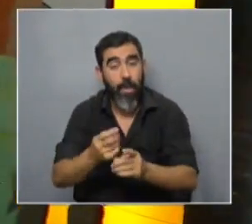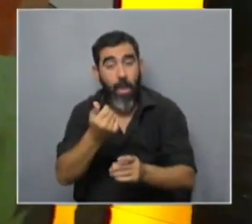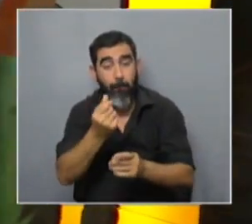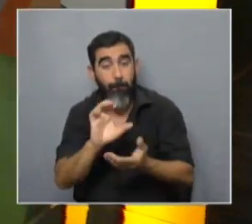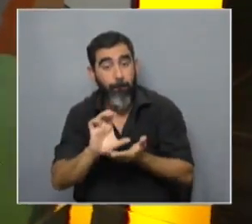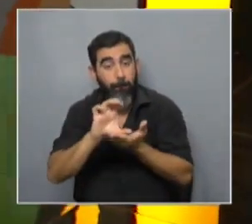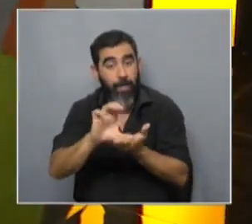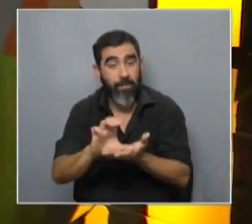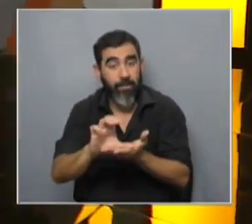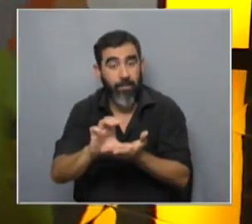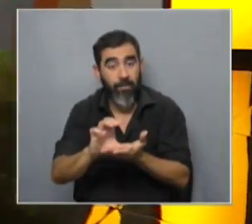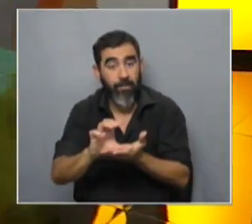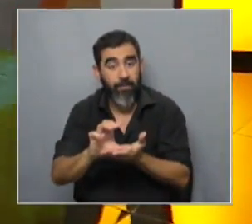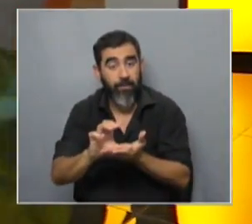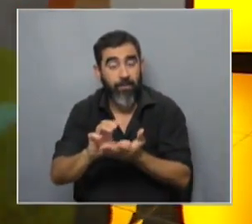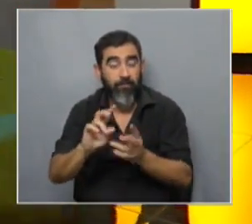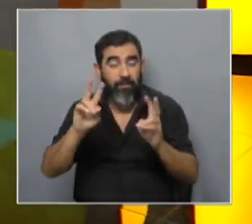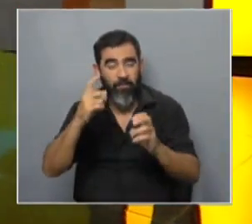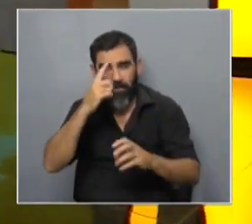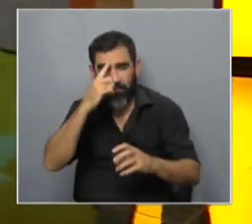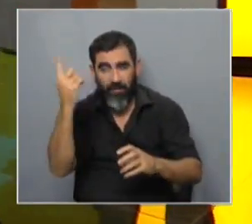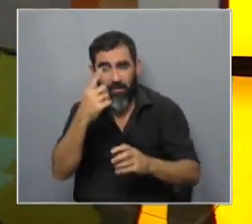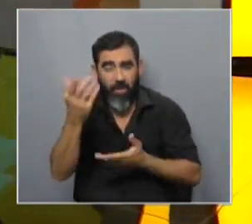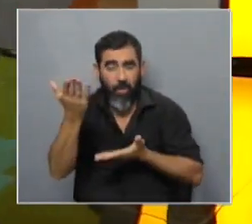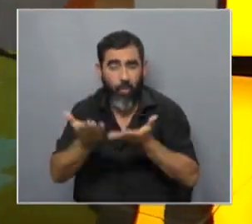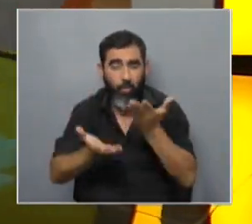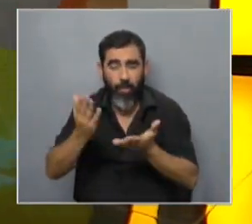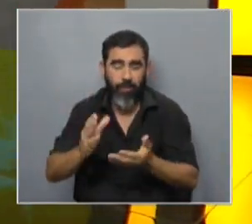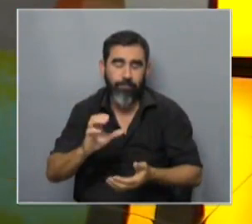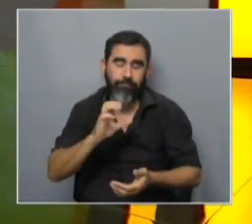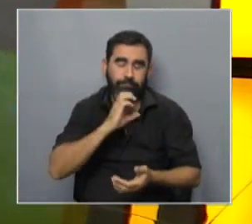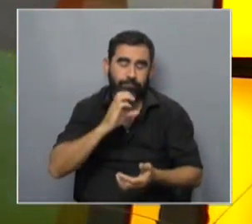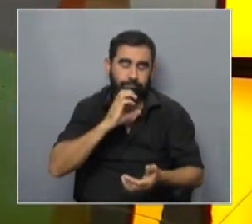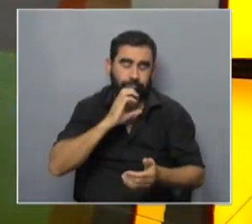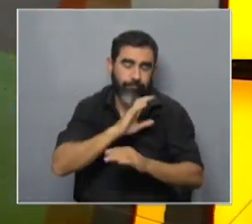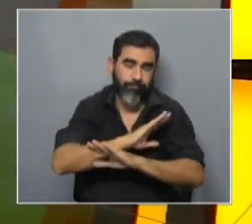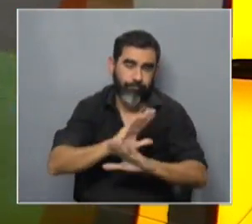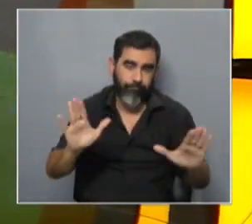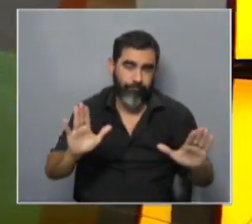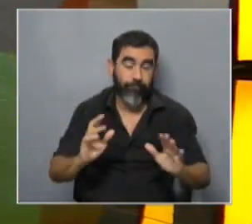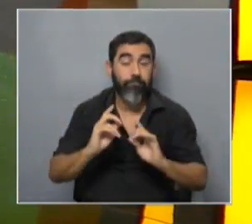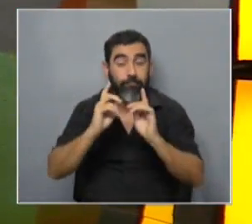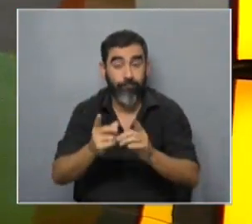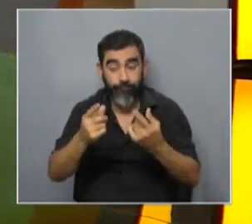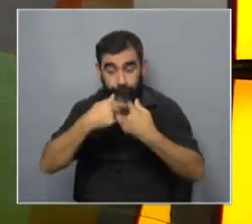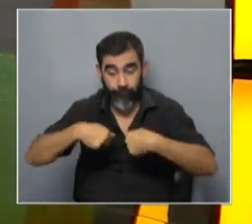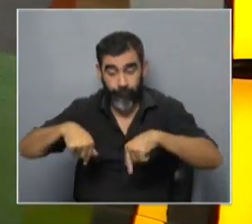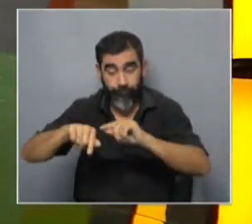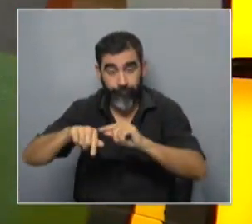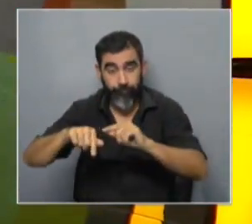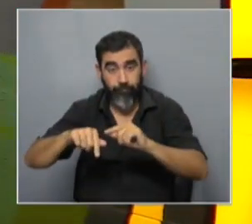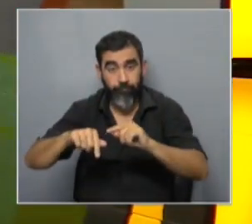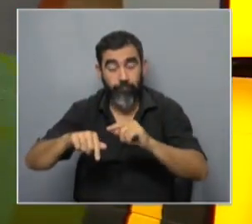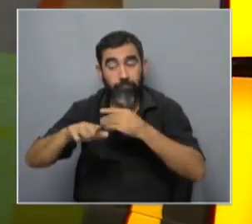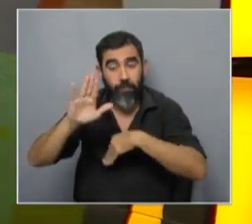financiación son en términos internacionales uno diría ridículos y que a su vez a nosotros gran